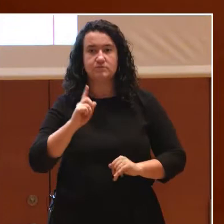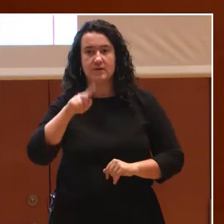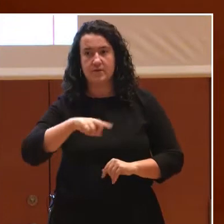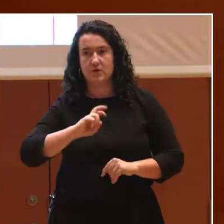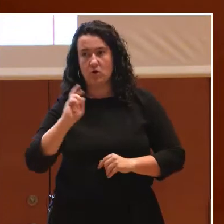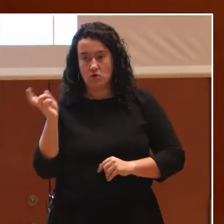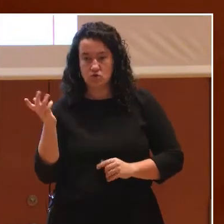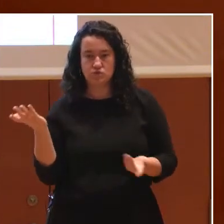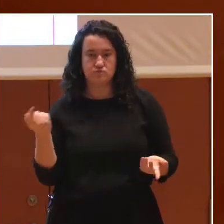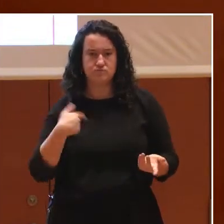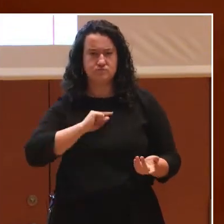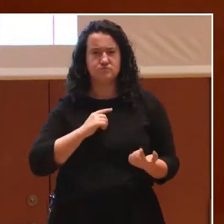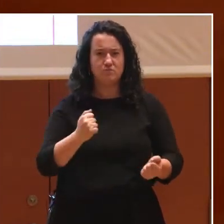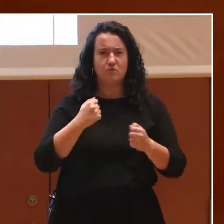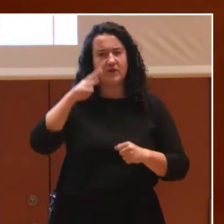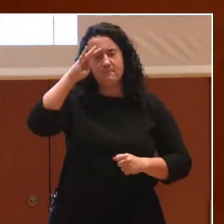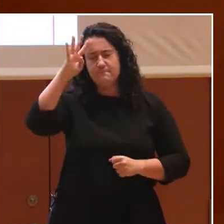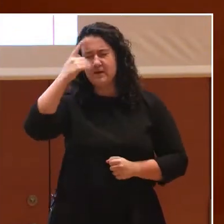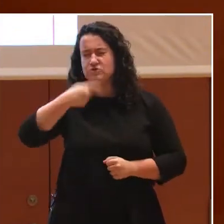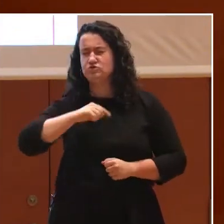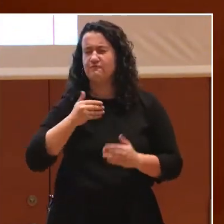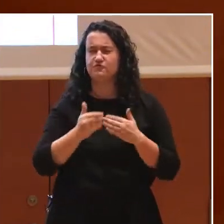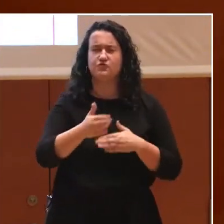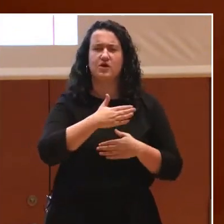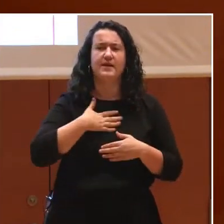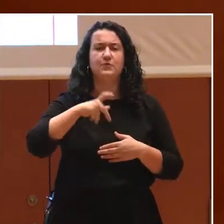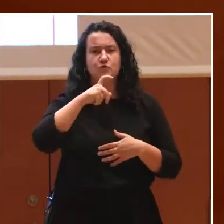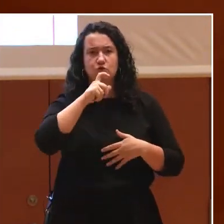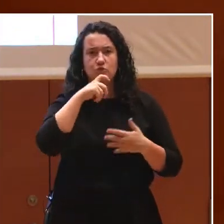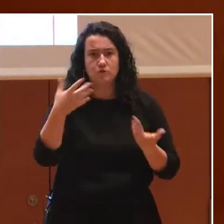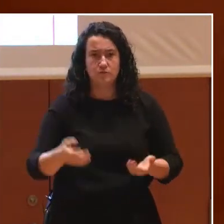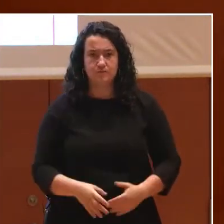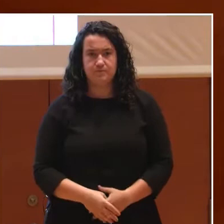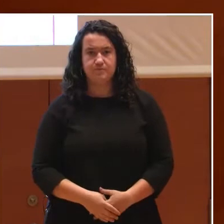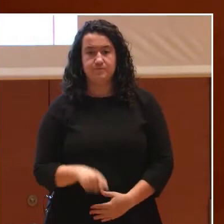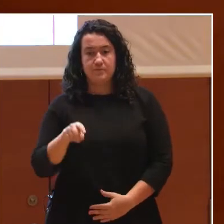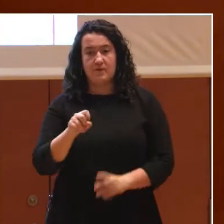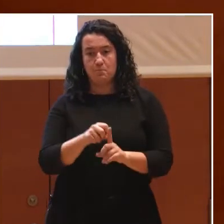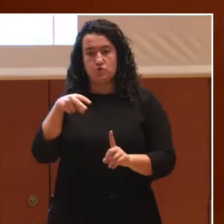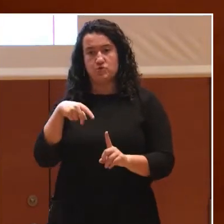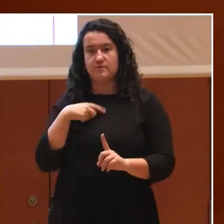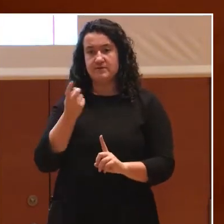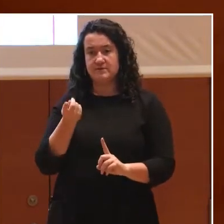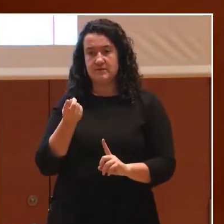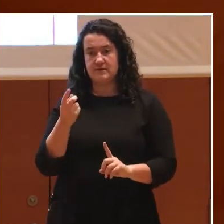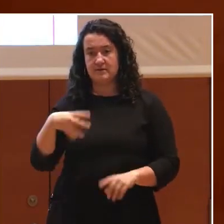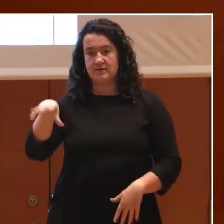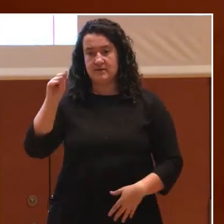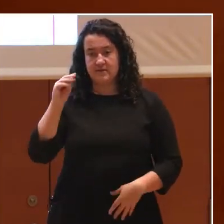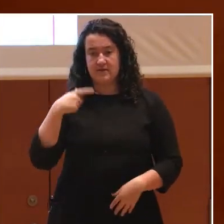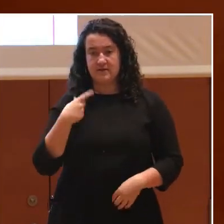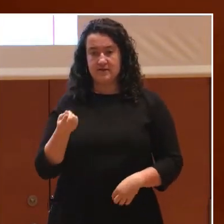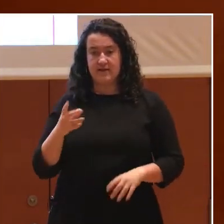poder de imaginar cómo queremos seguir siendo. Desde ese punto de vista, interpretar la intervención que tenemos que hacer